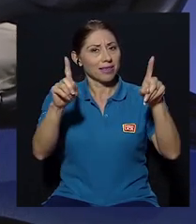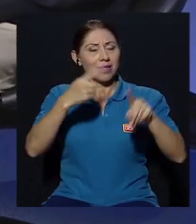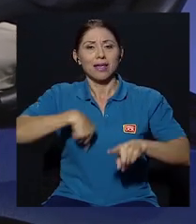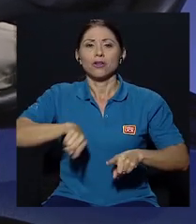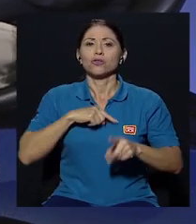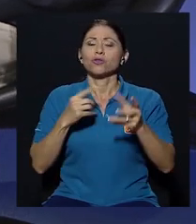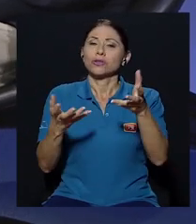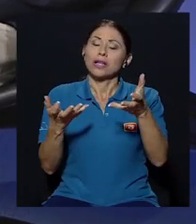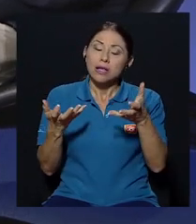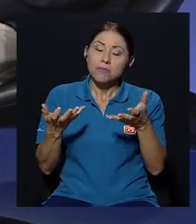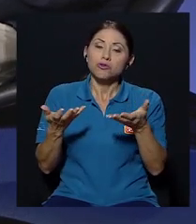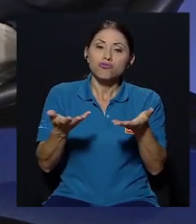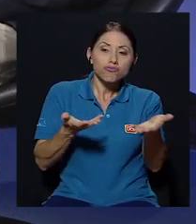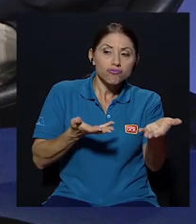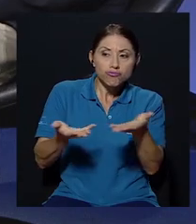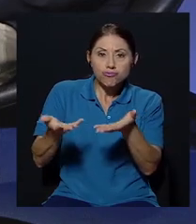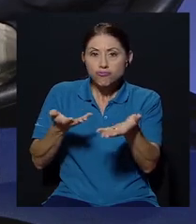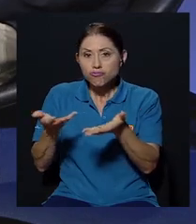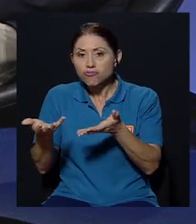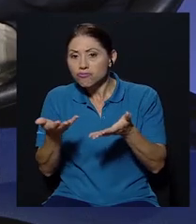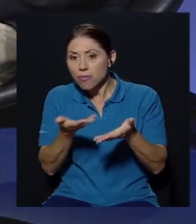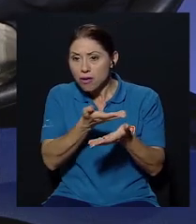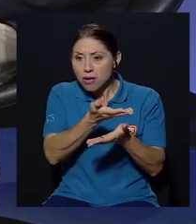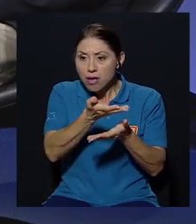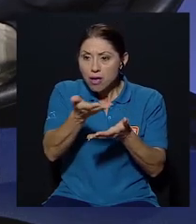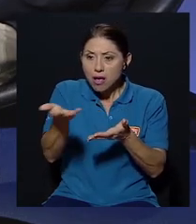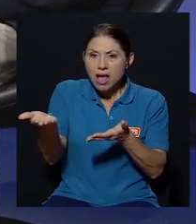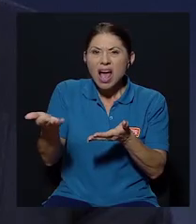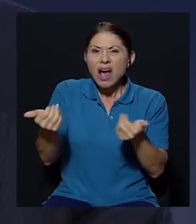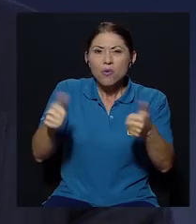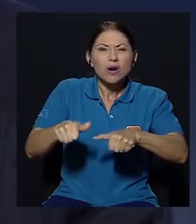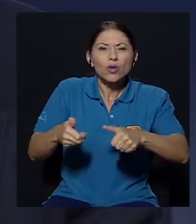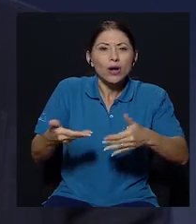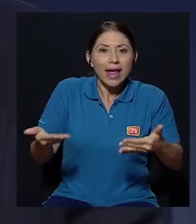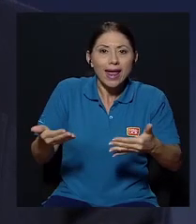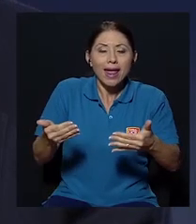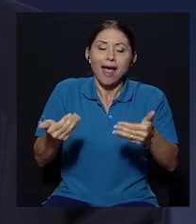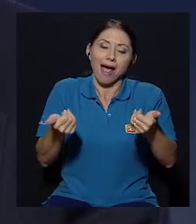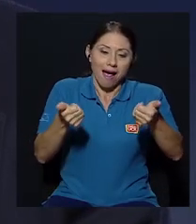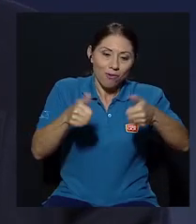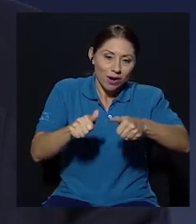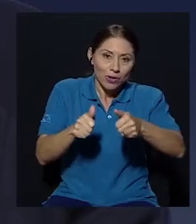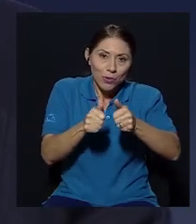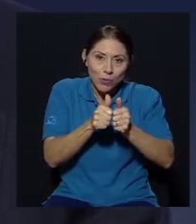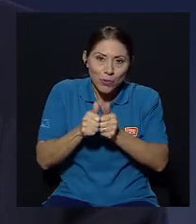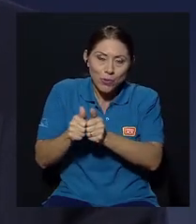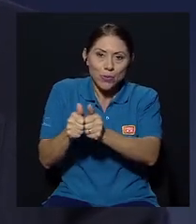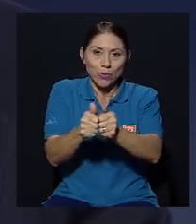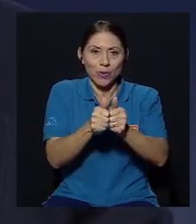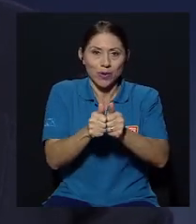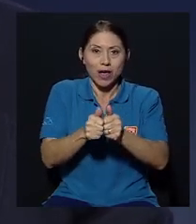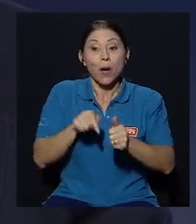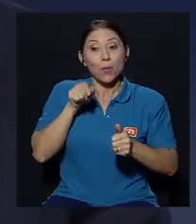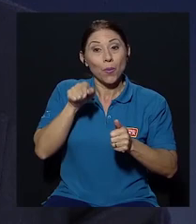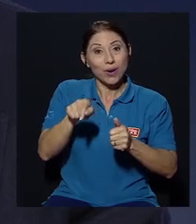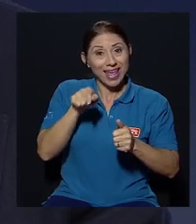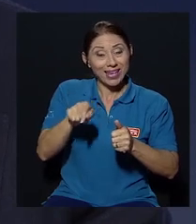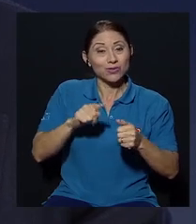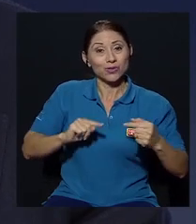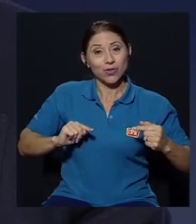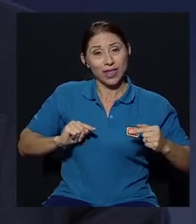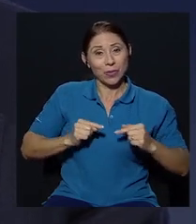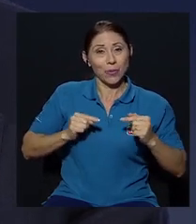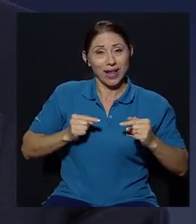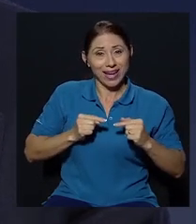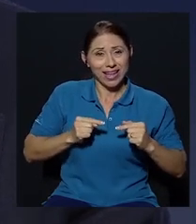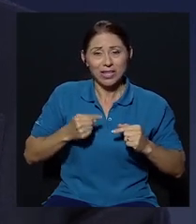aspiración es encontrar las áreas en que estamos de acuerdo y unirnos alrededor de esas porque eso es donde duele es donde a me duele y por